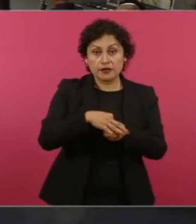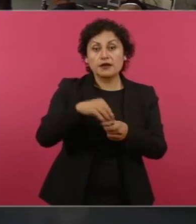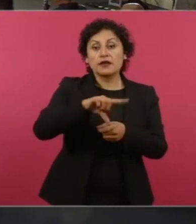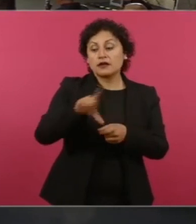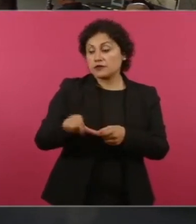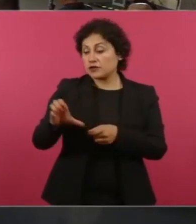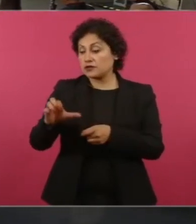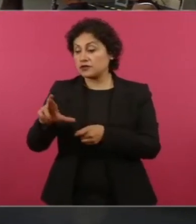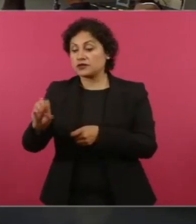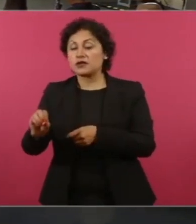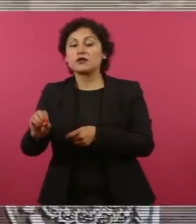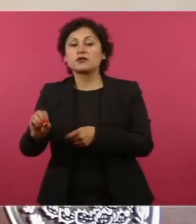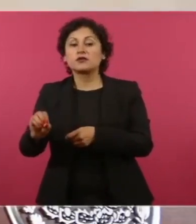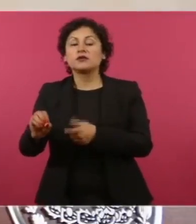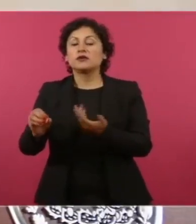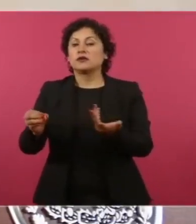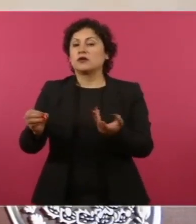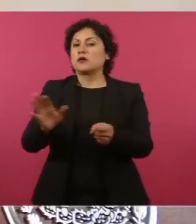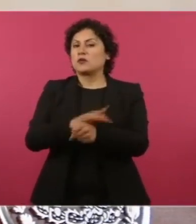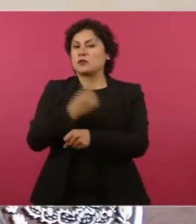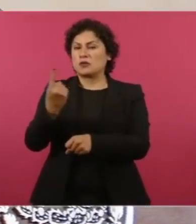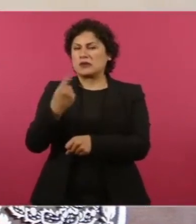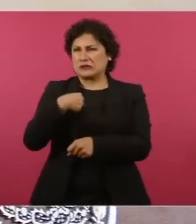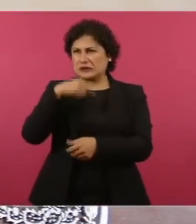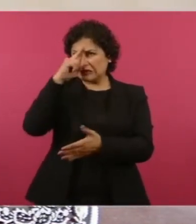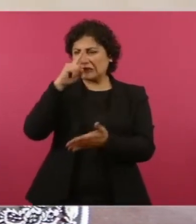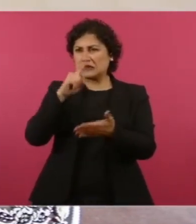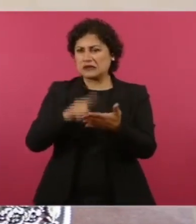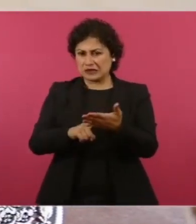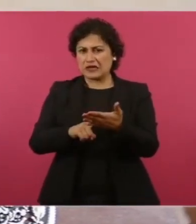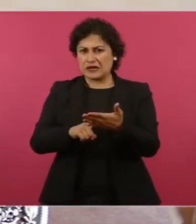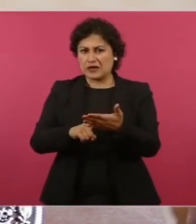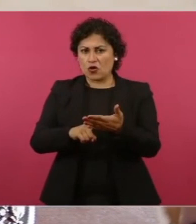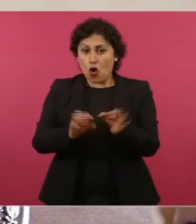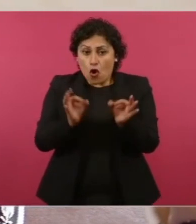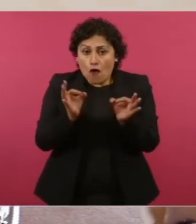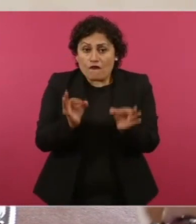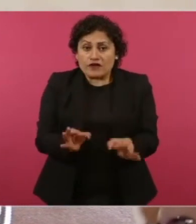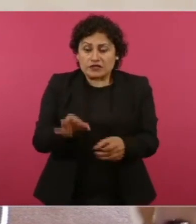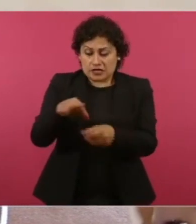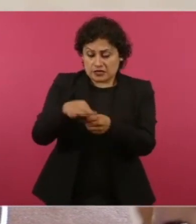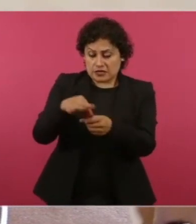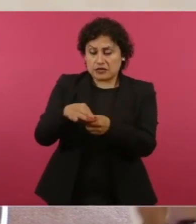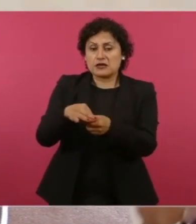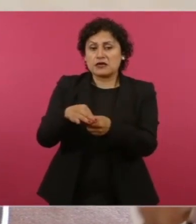oficial de seis por ciento, siete por ciento,